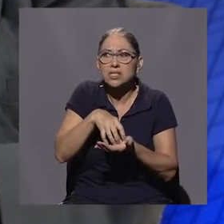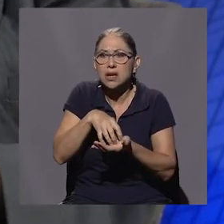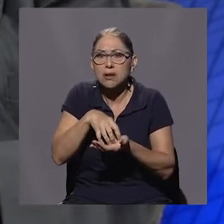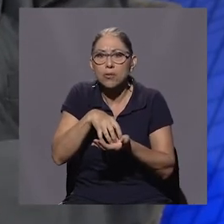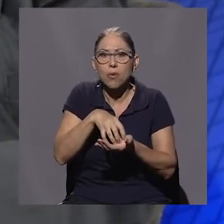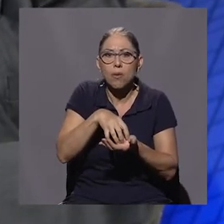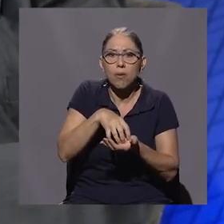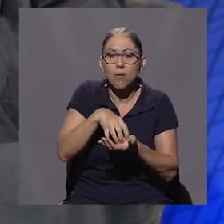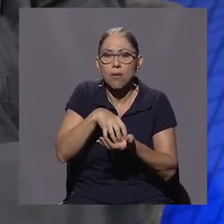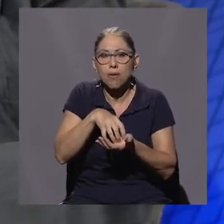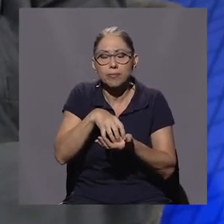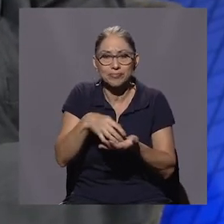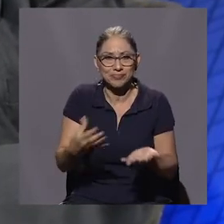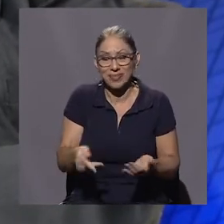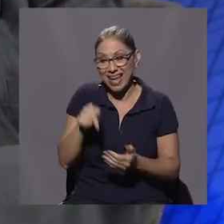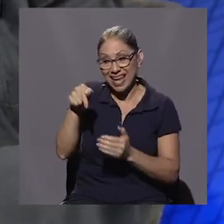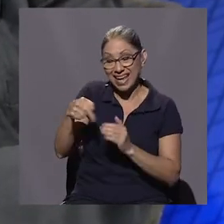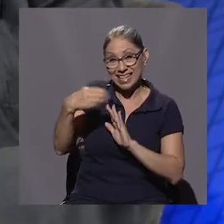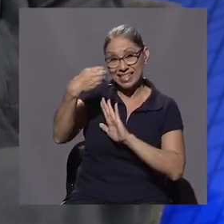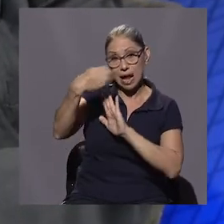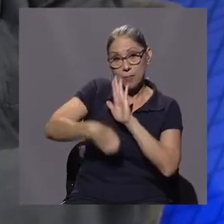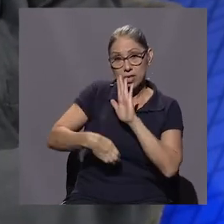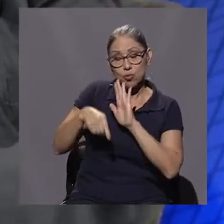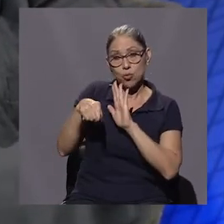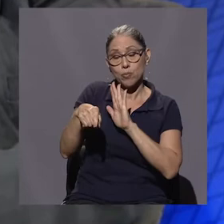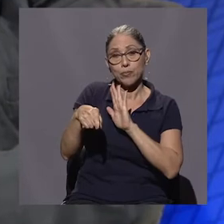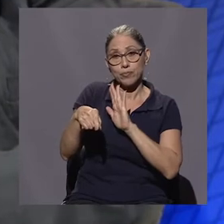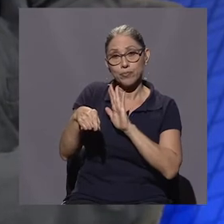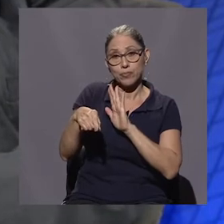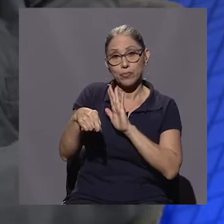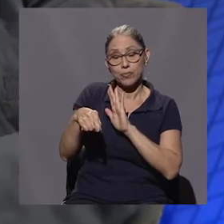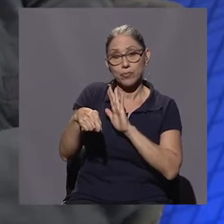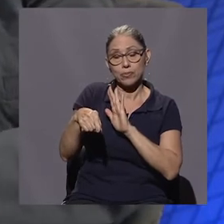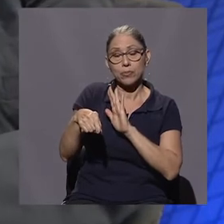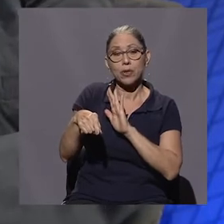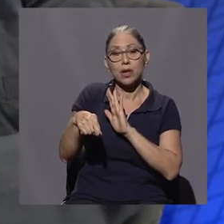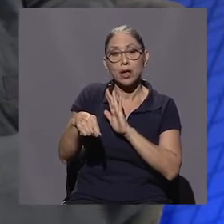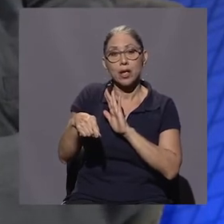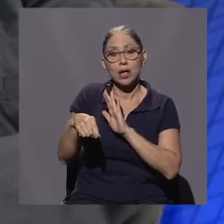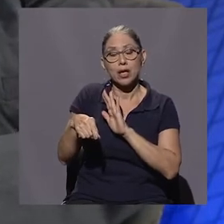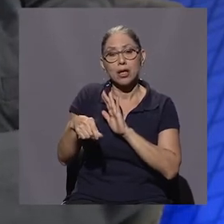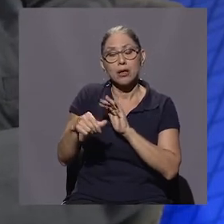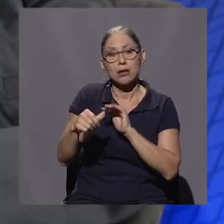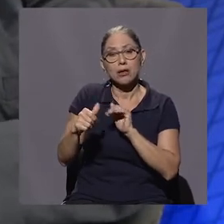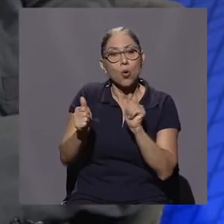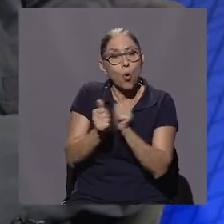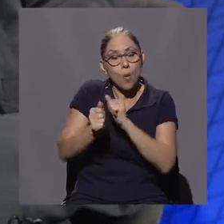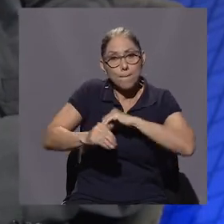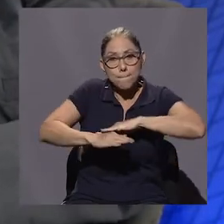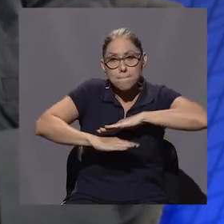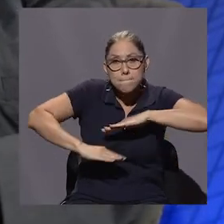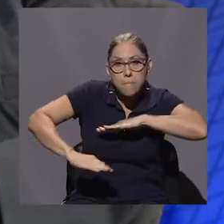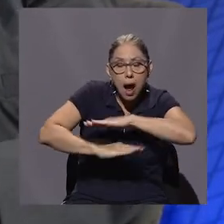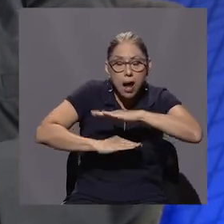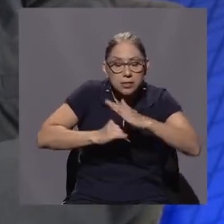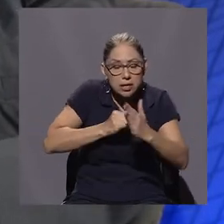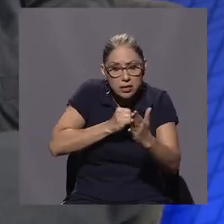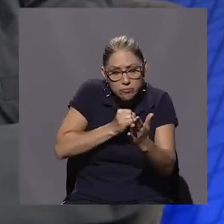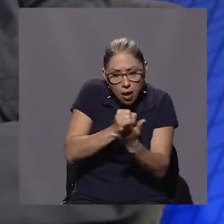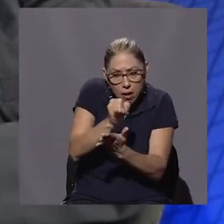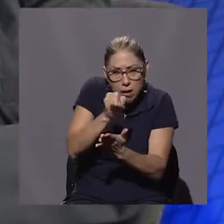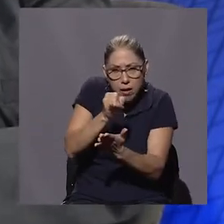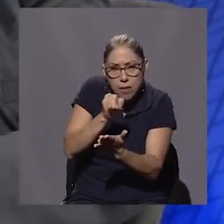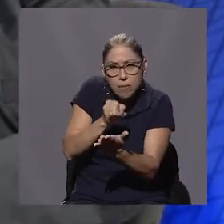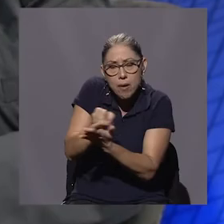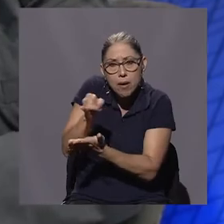En este capítulo, sobre la base de textos que la